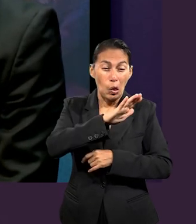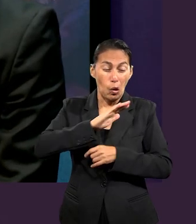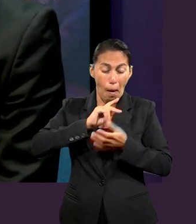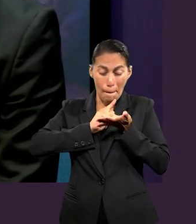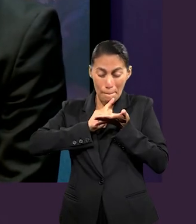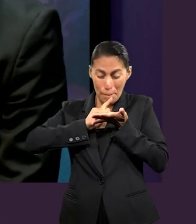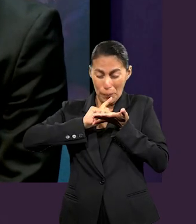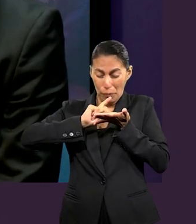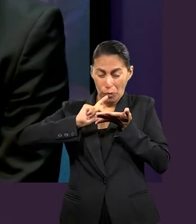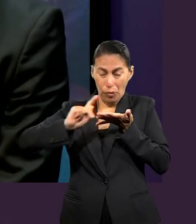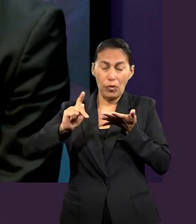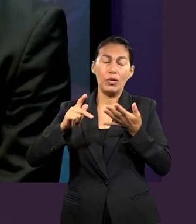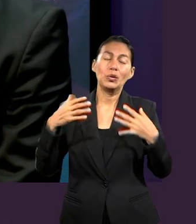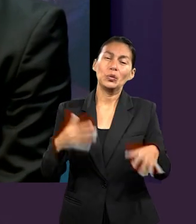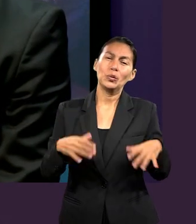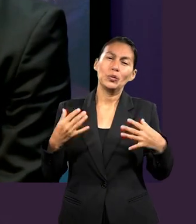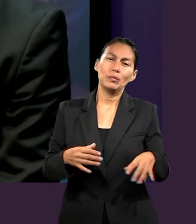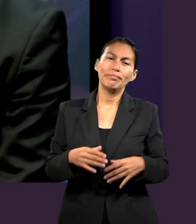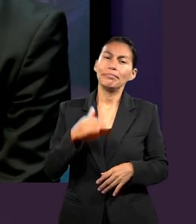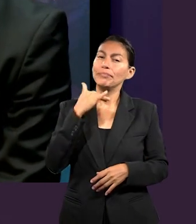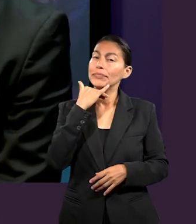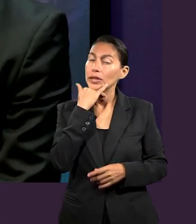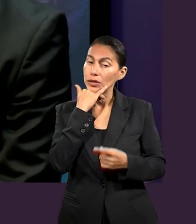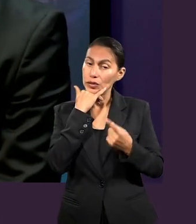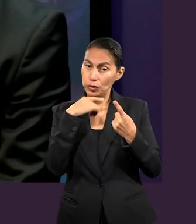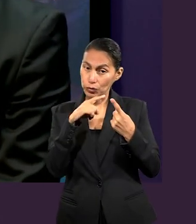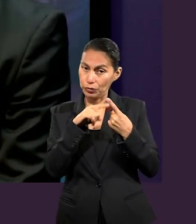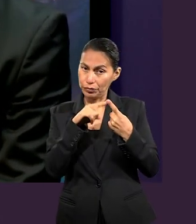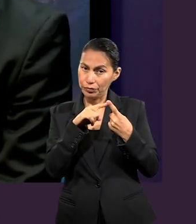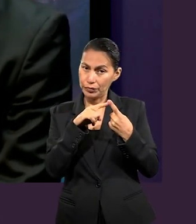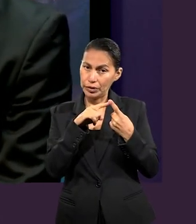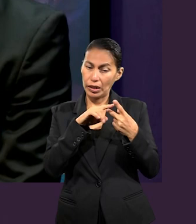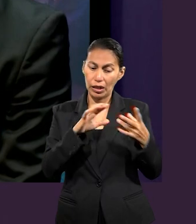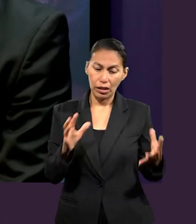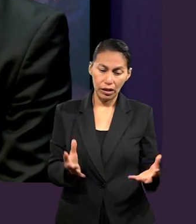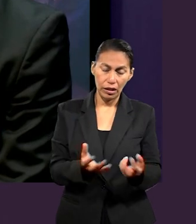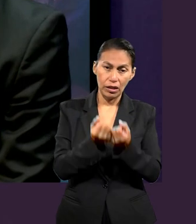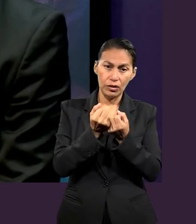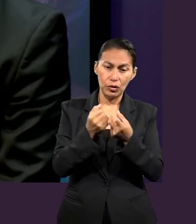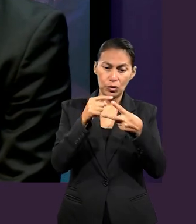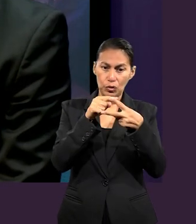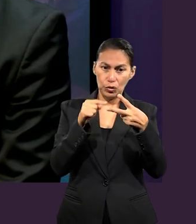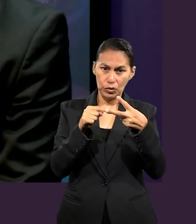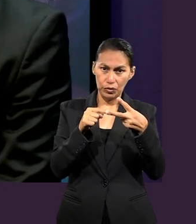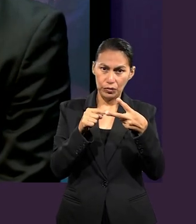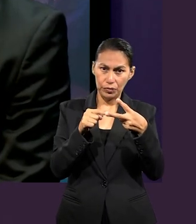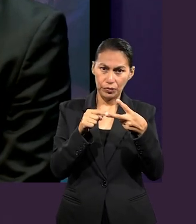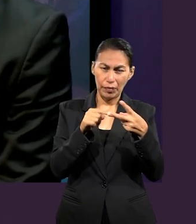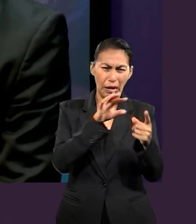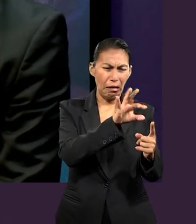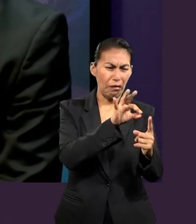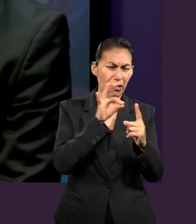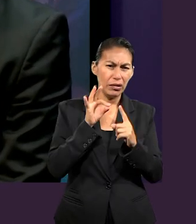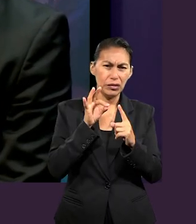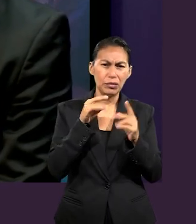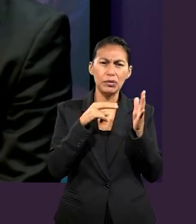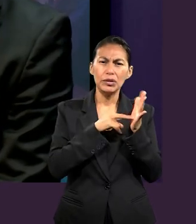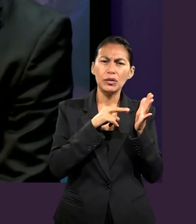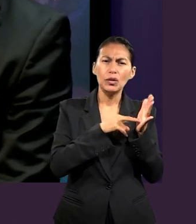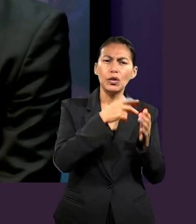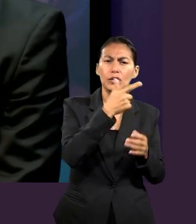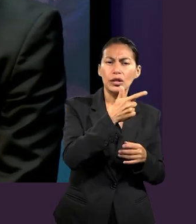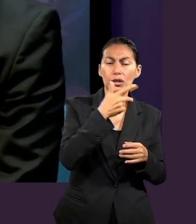el perdón y la redención, que son dos términos de los que habla Efesios en esta parte, si mal lo recuerdo, en el versículo